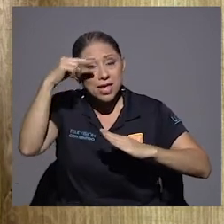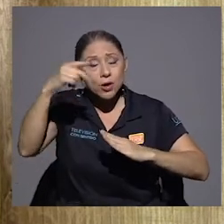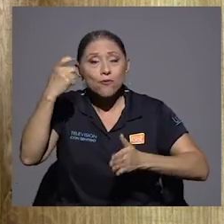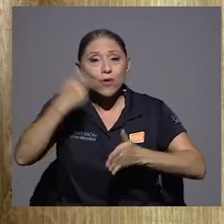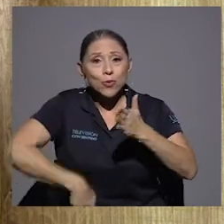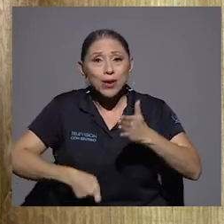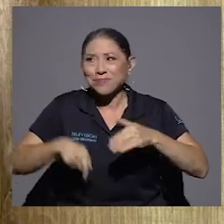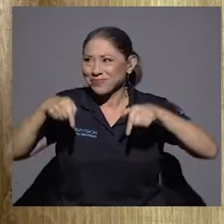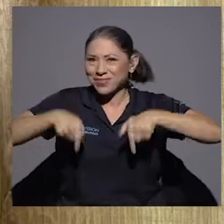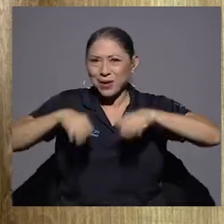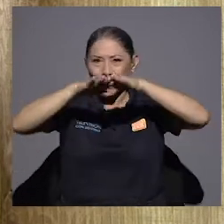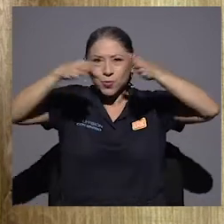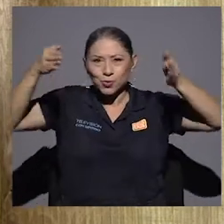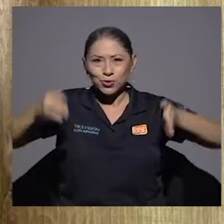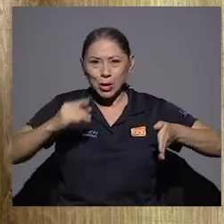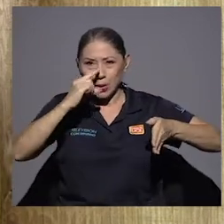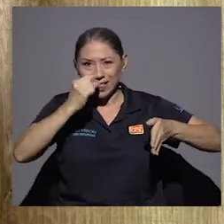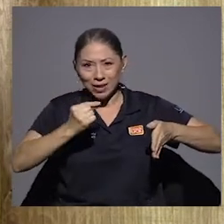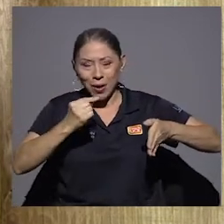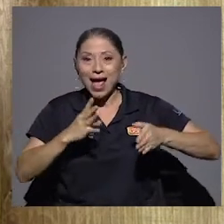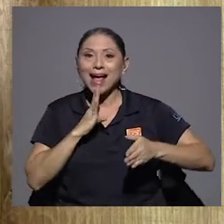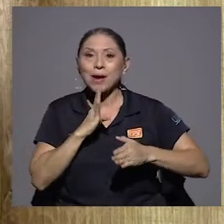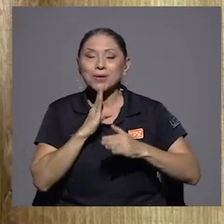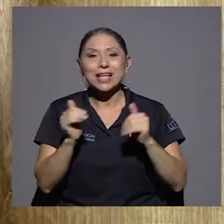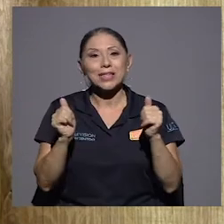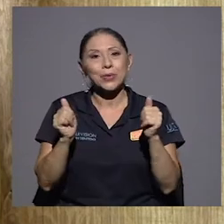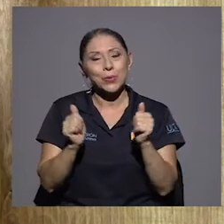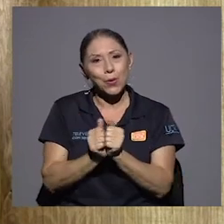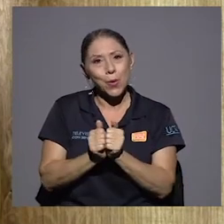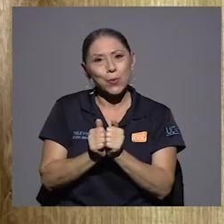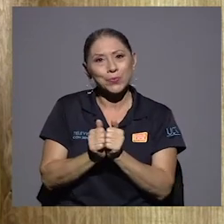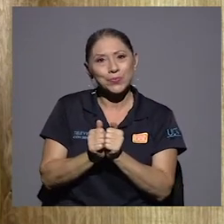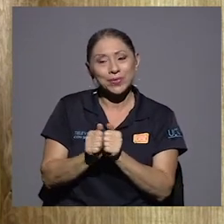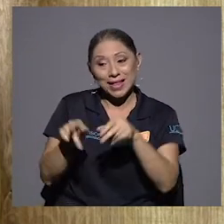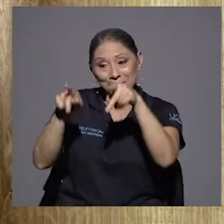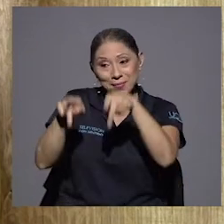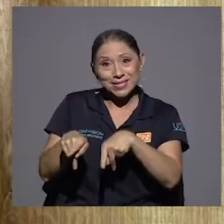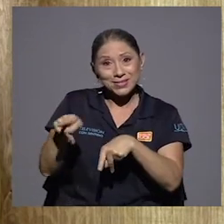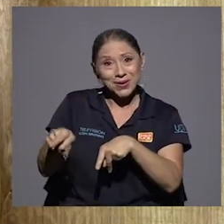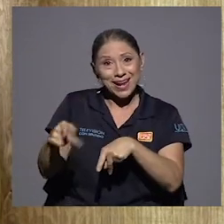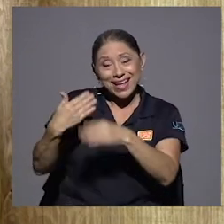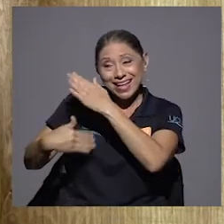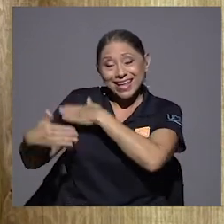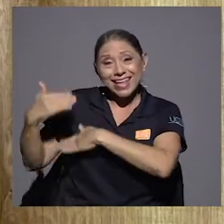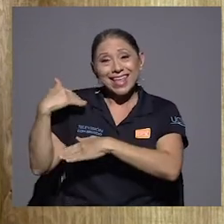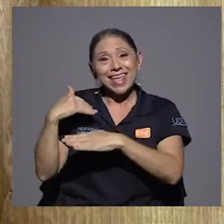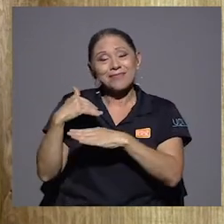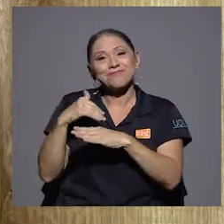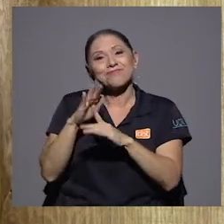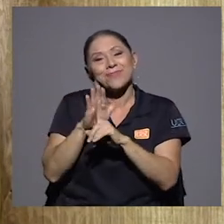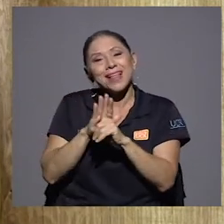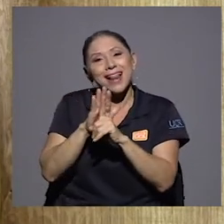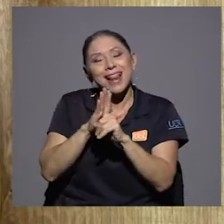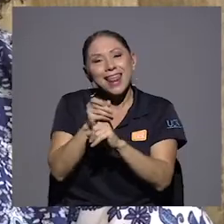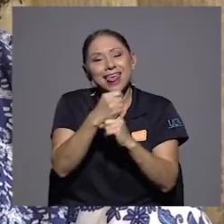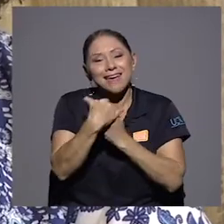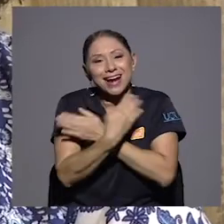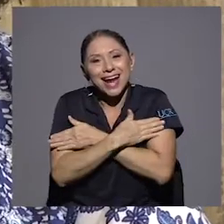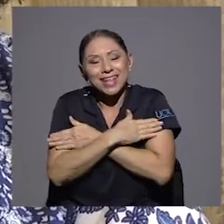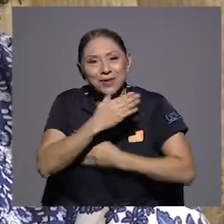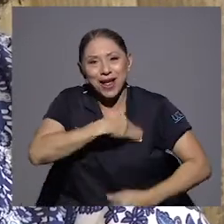Estamos desde el Museo Calderón Guardia conversando con quien le daba cariño al presidente